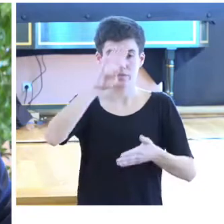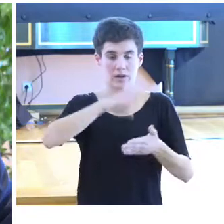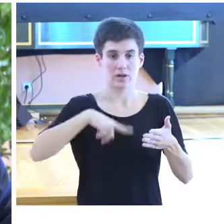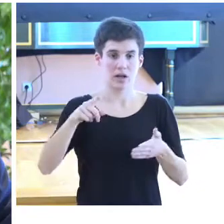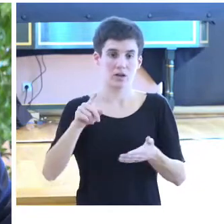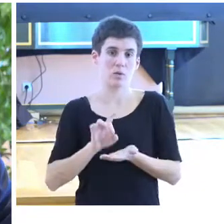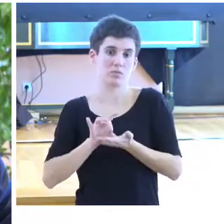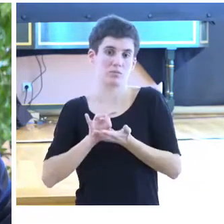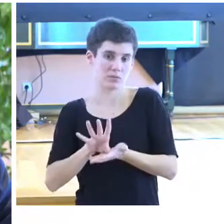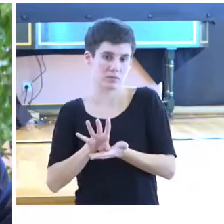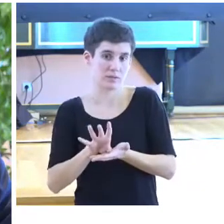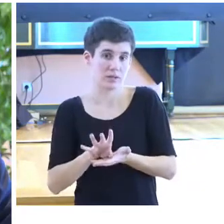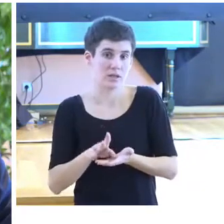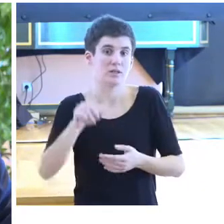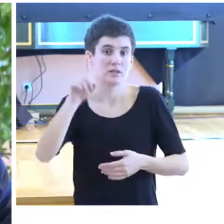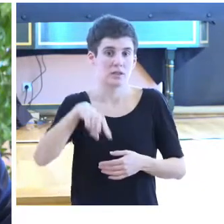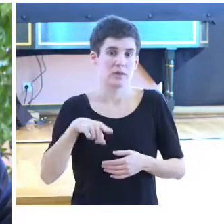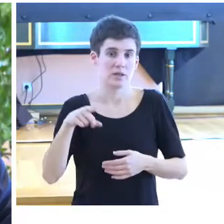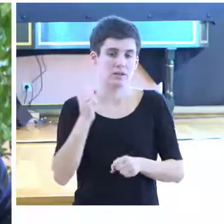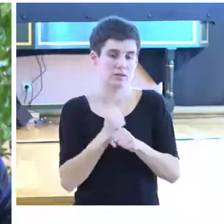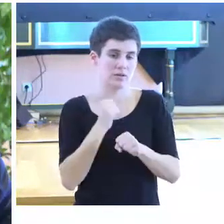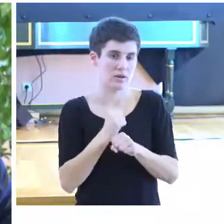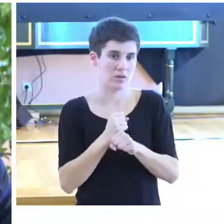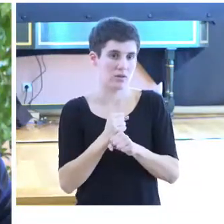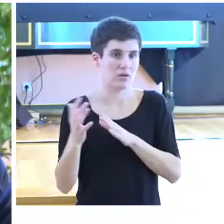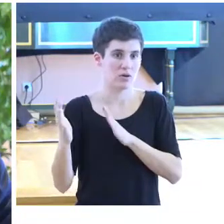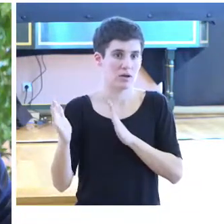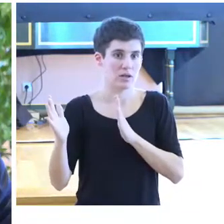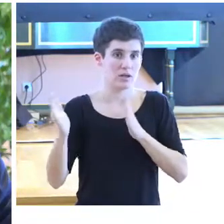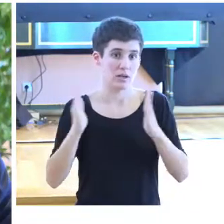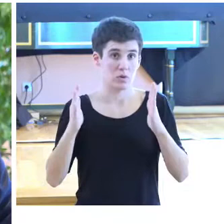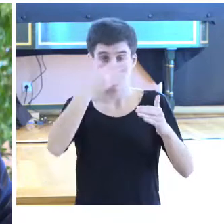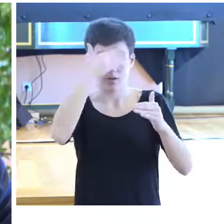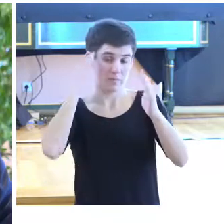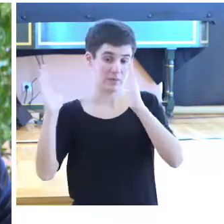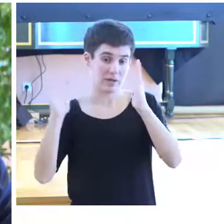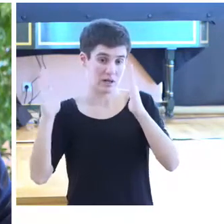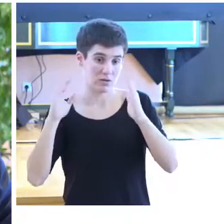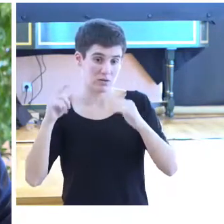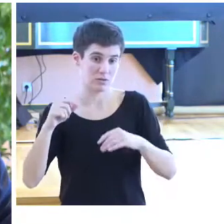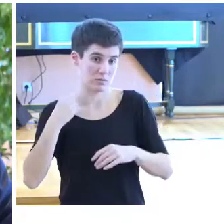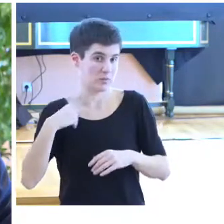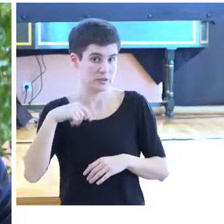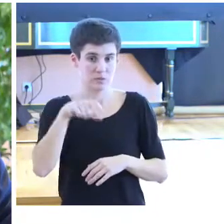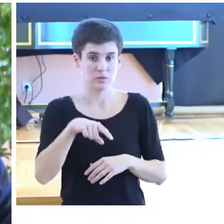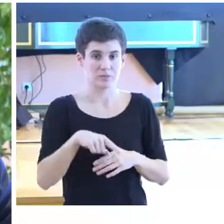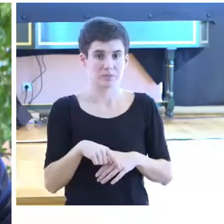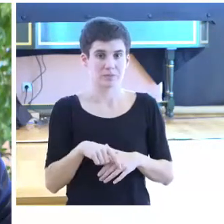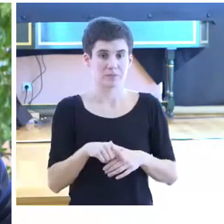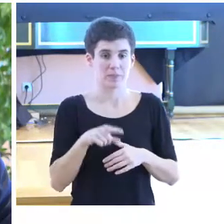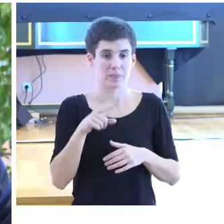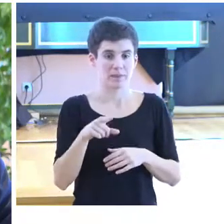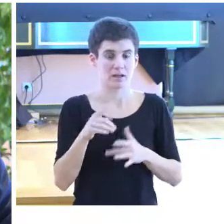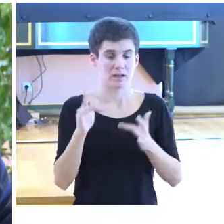expulsado del cuerpo, pues también había estado trabajando en época de veraniega en Palafrugell. Entonces, el